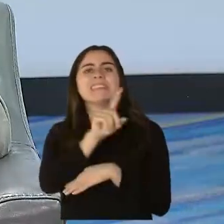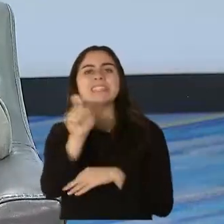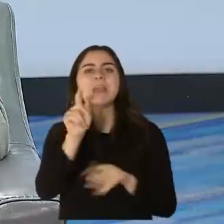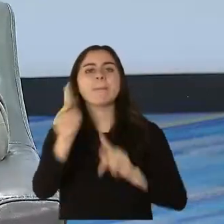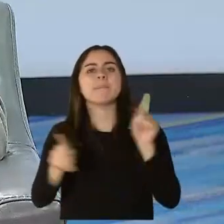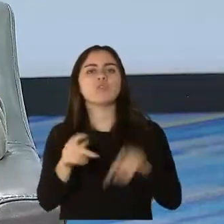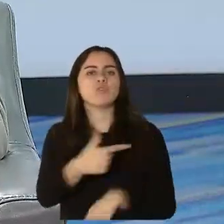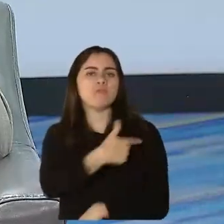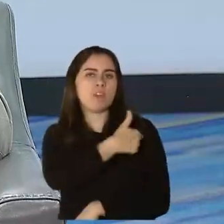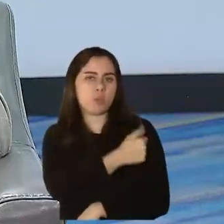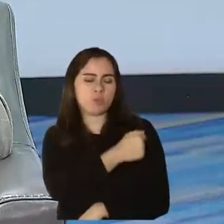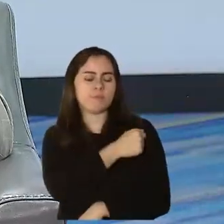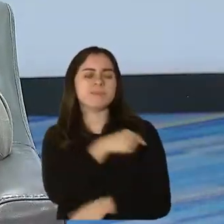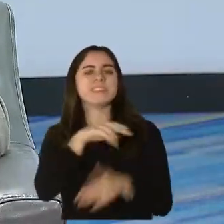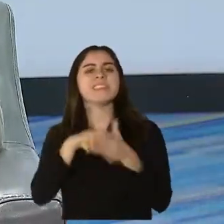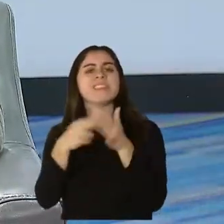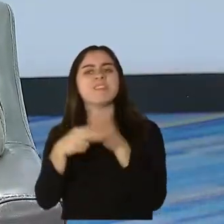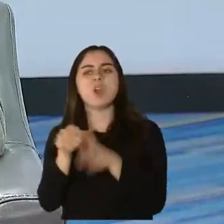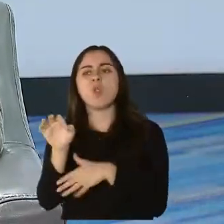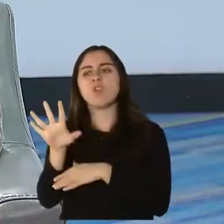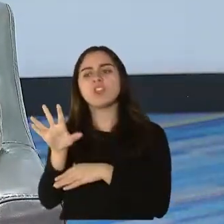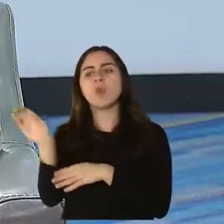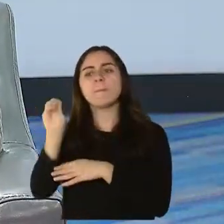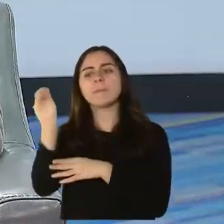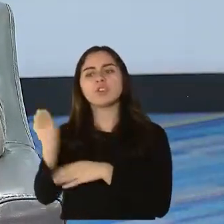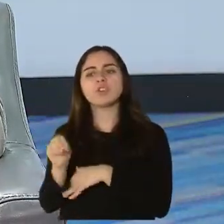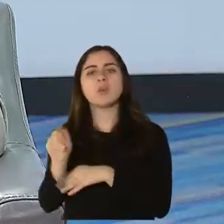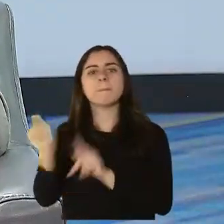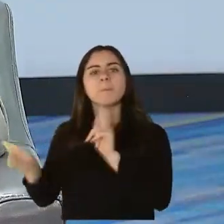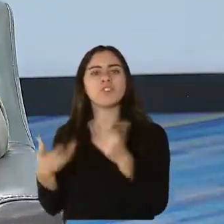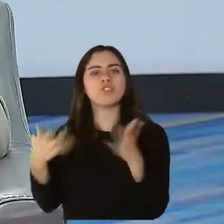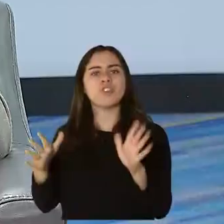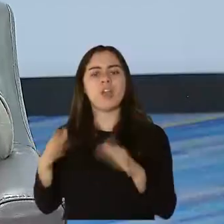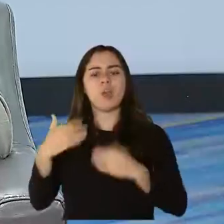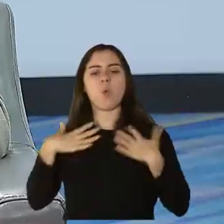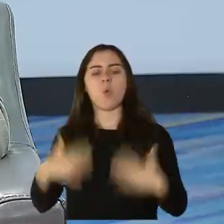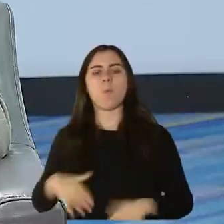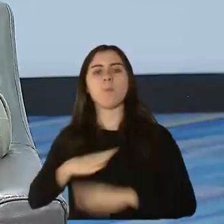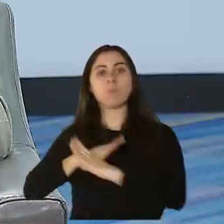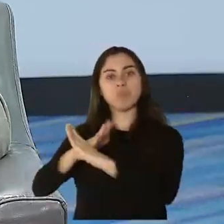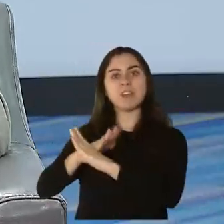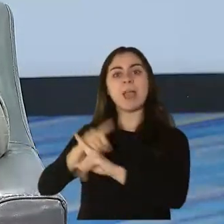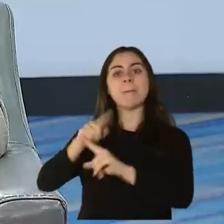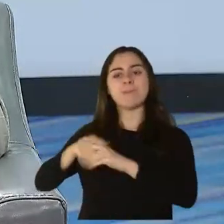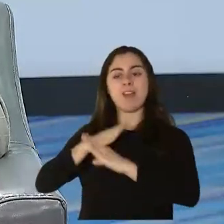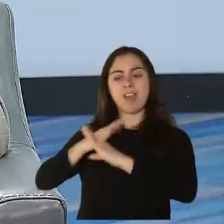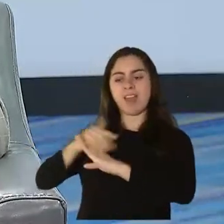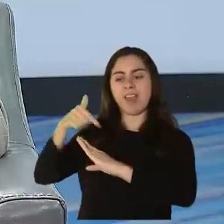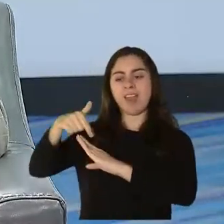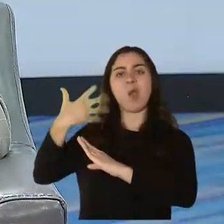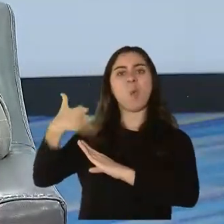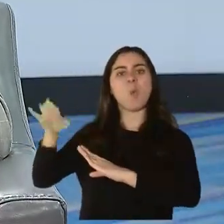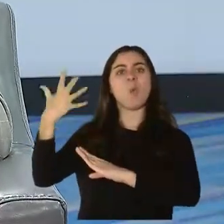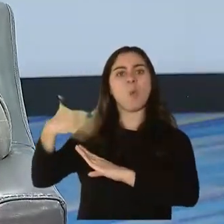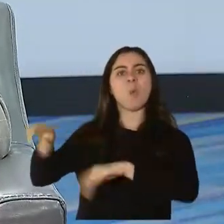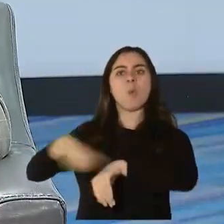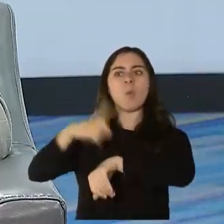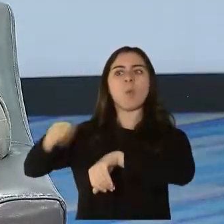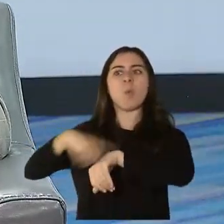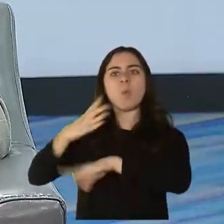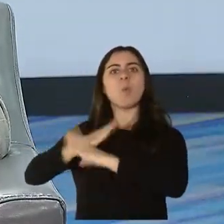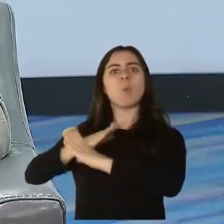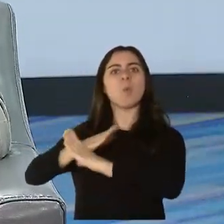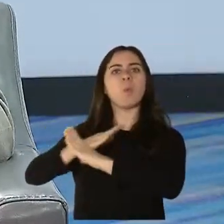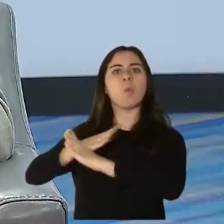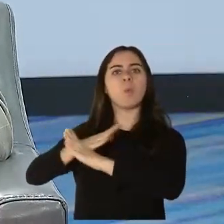94, 95% desarrollan anticuerpos neutralizantes, pero ¿por cuánto tiempo? No lo sabemos. Y si realmente todos esos anticuerpos